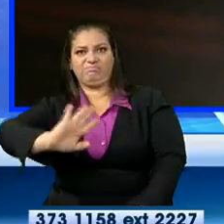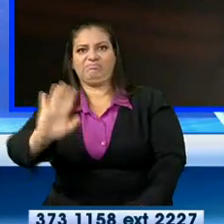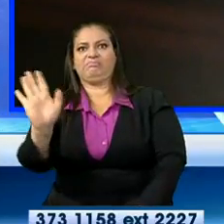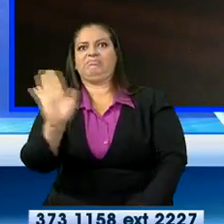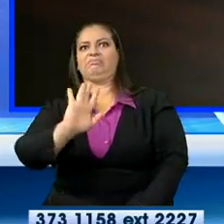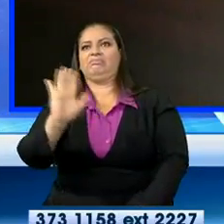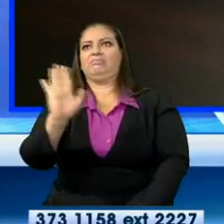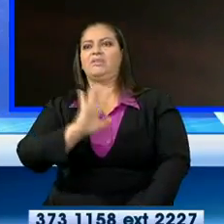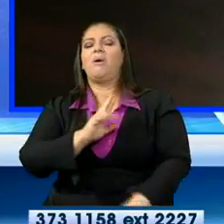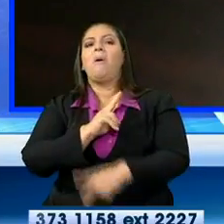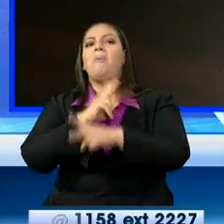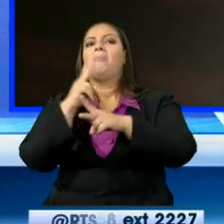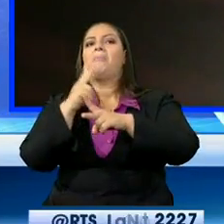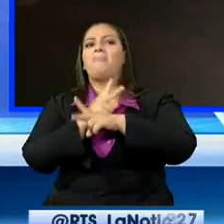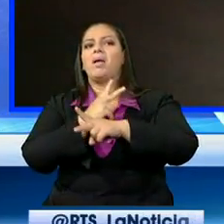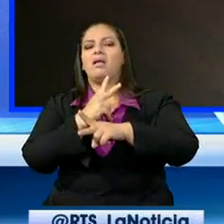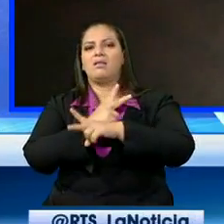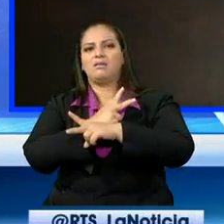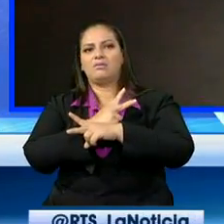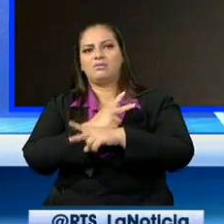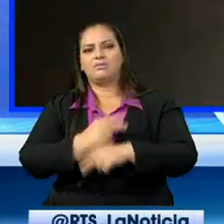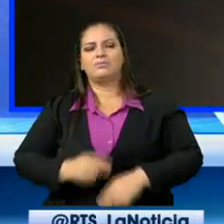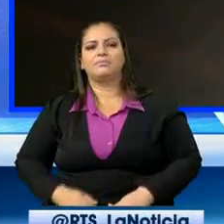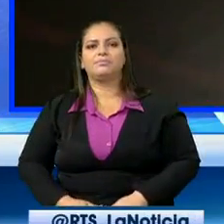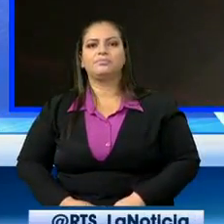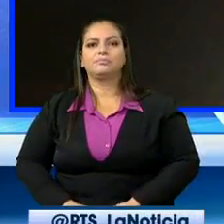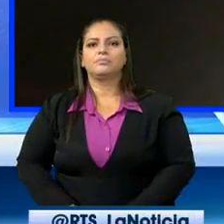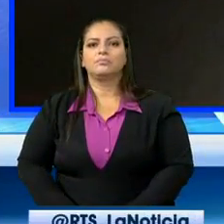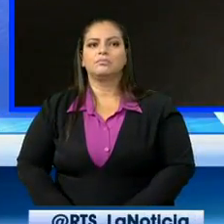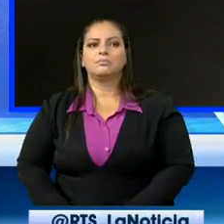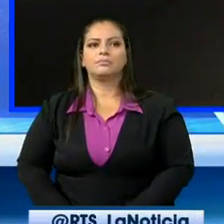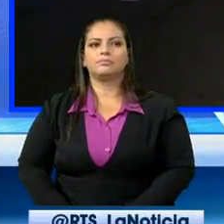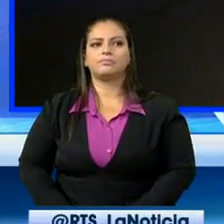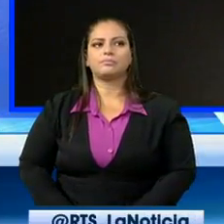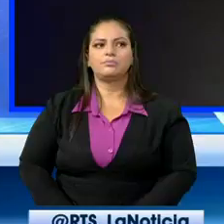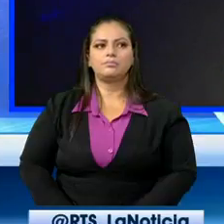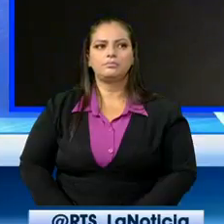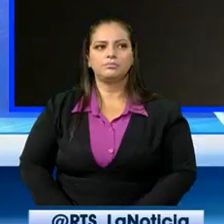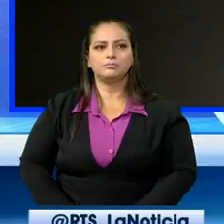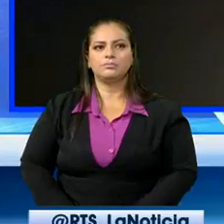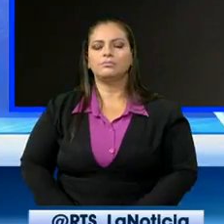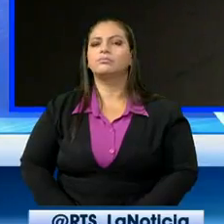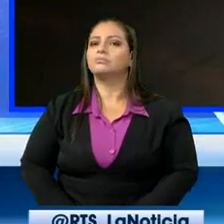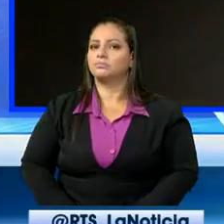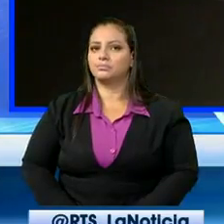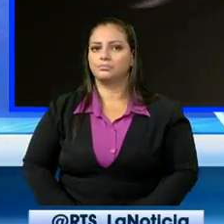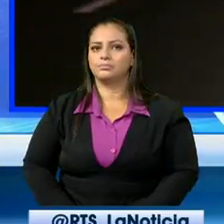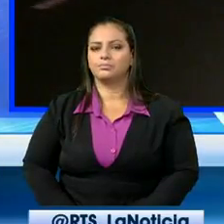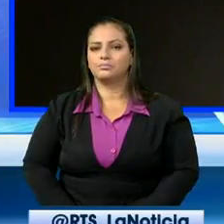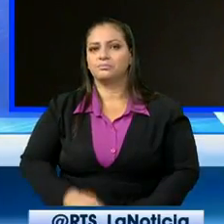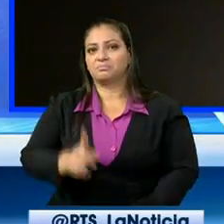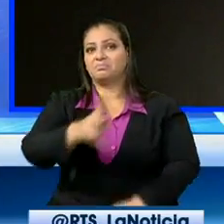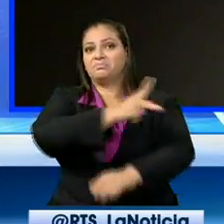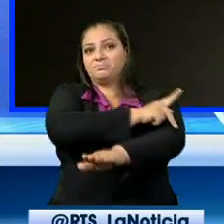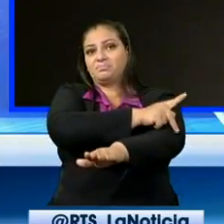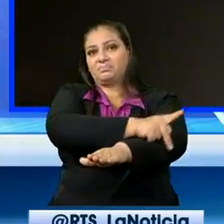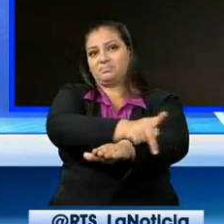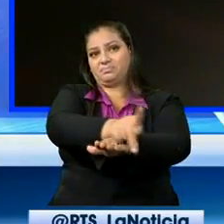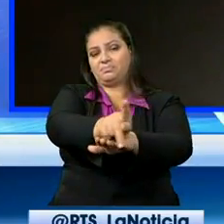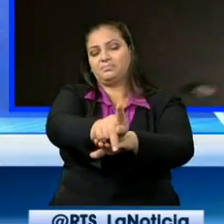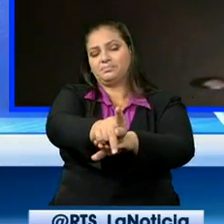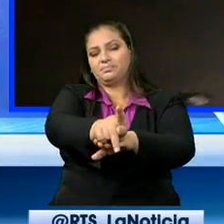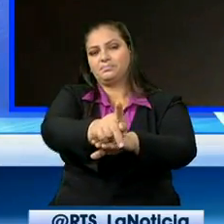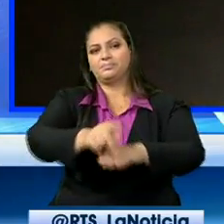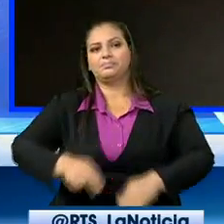cruzar un paso peatonal, cualquiera sea la ubicación de este, y más aún en ese sector, a lo largo de la vía